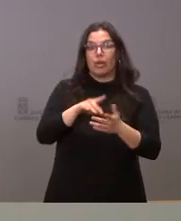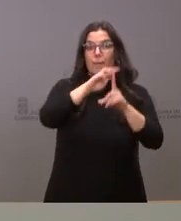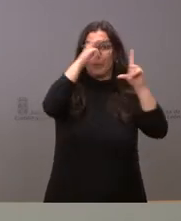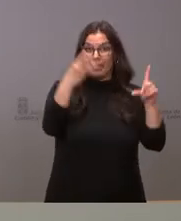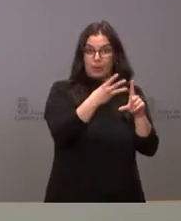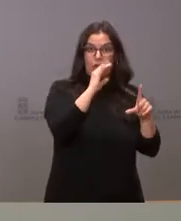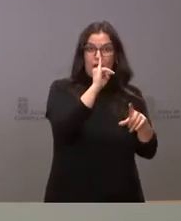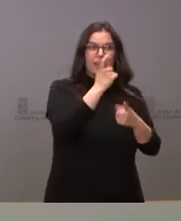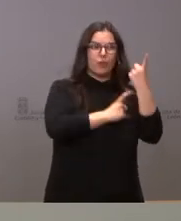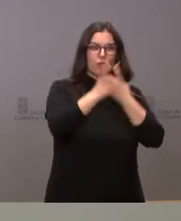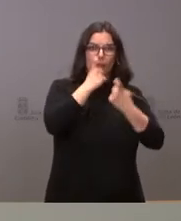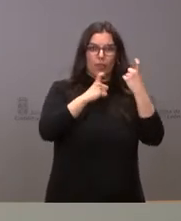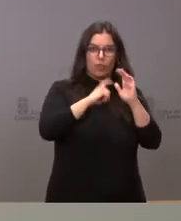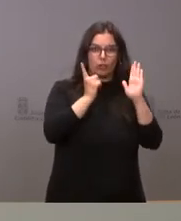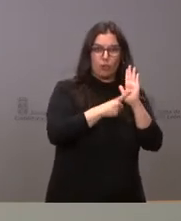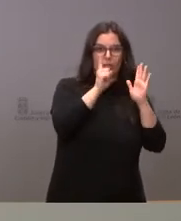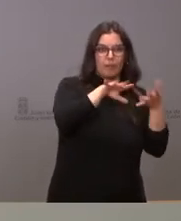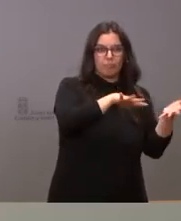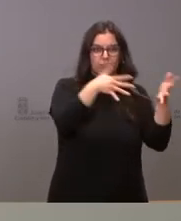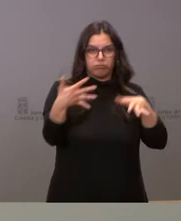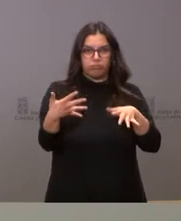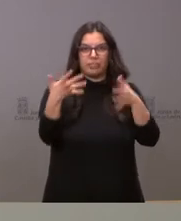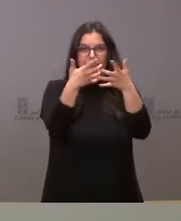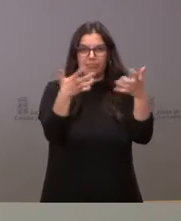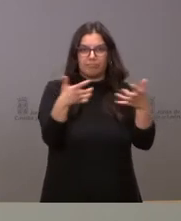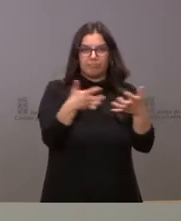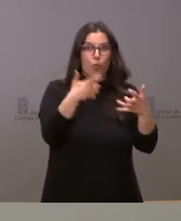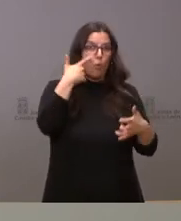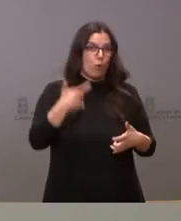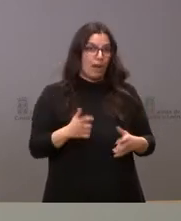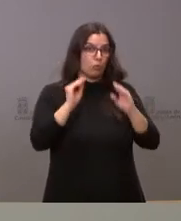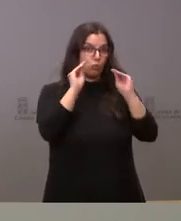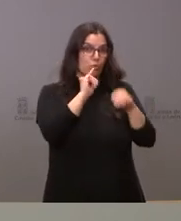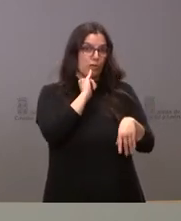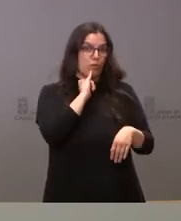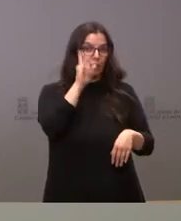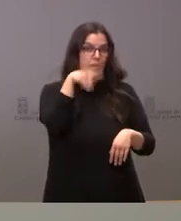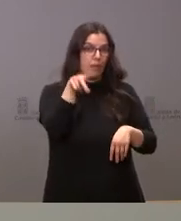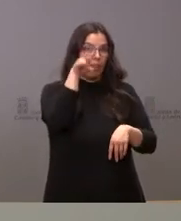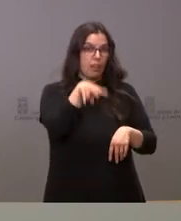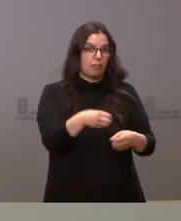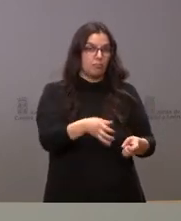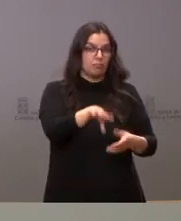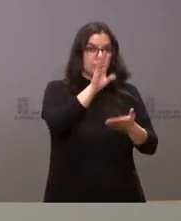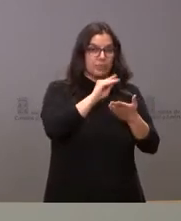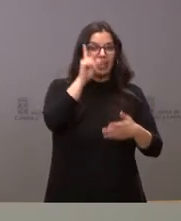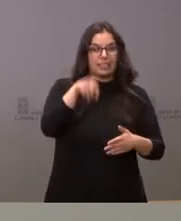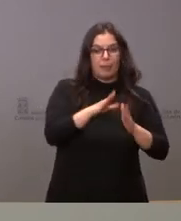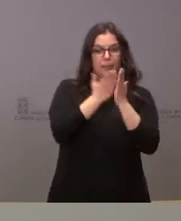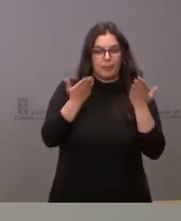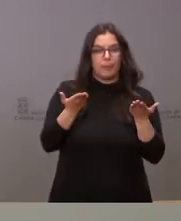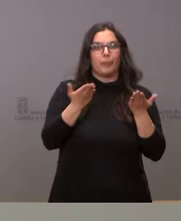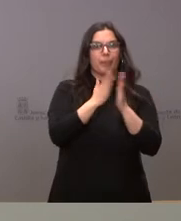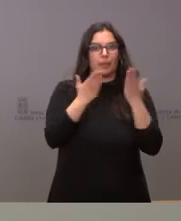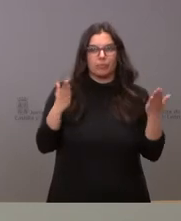web que también estaba en ucraniano para información de todas las personas que quisieran acceder y que hicimos un banner con toda la información del protocolo